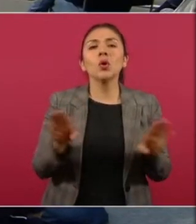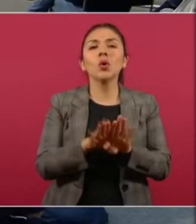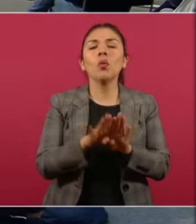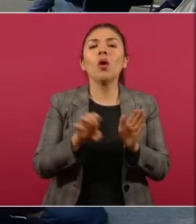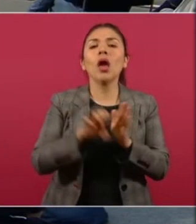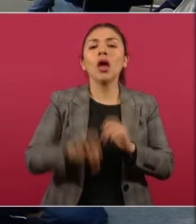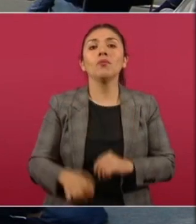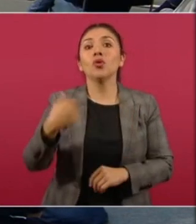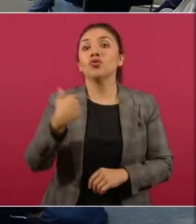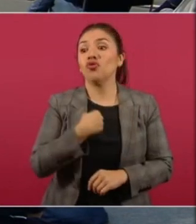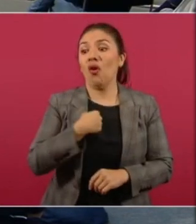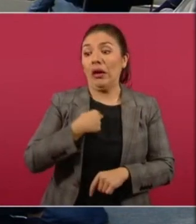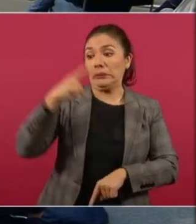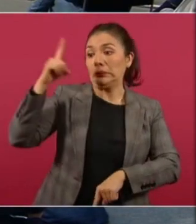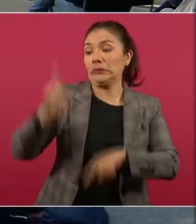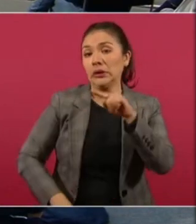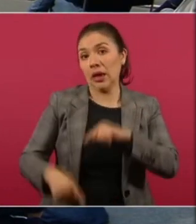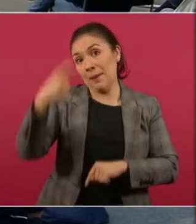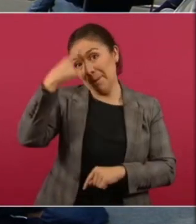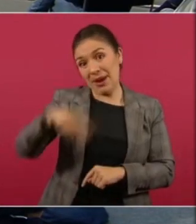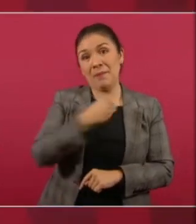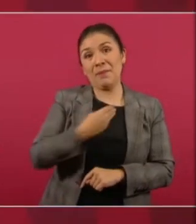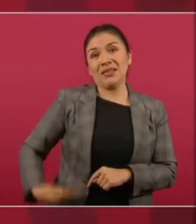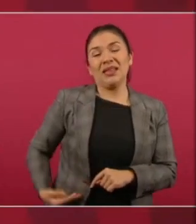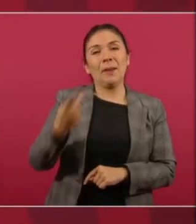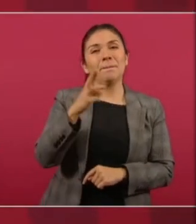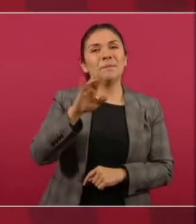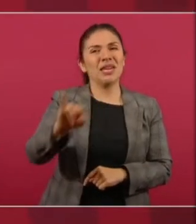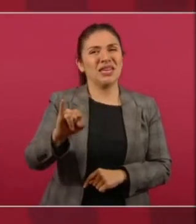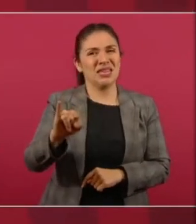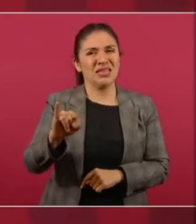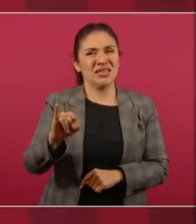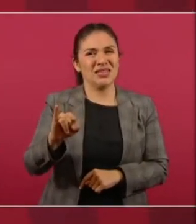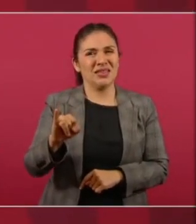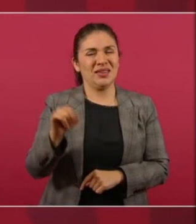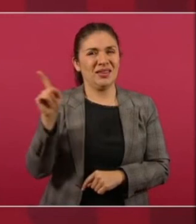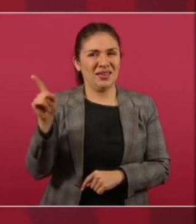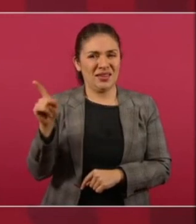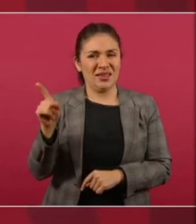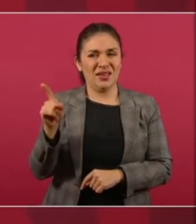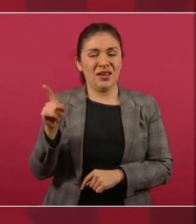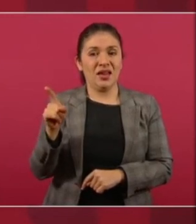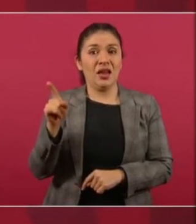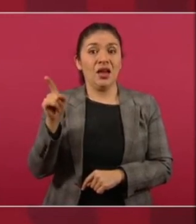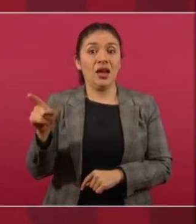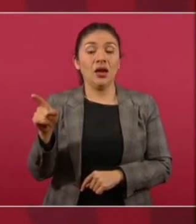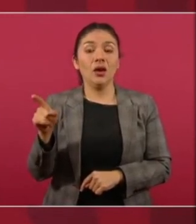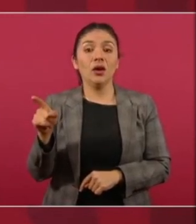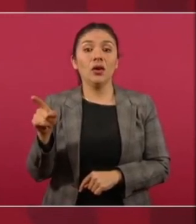impedido que el presidente del PRI fuera